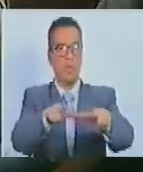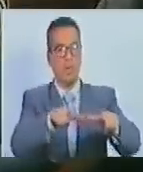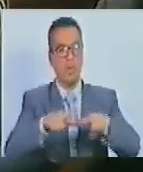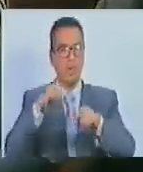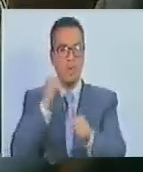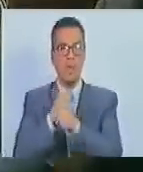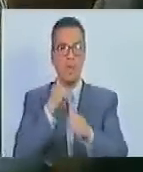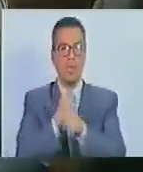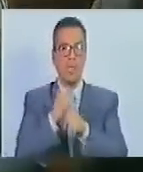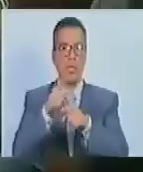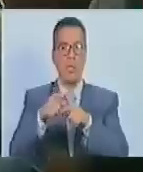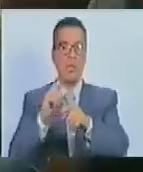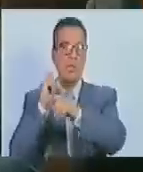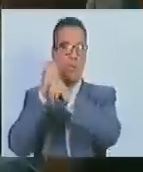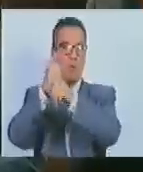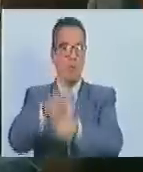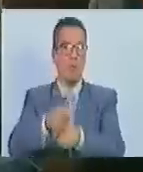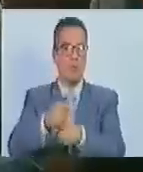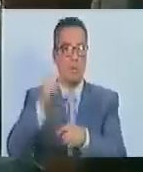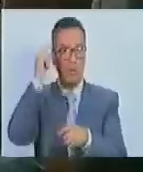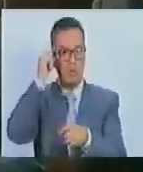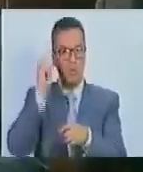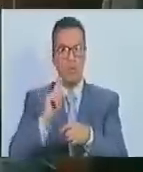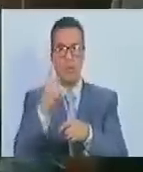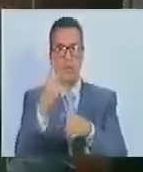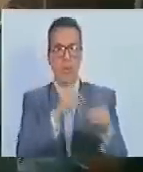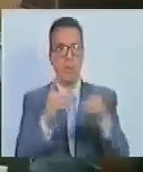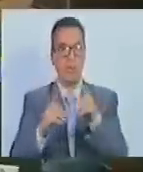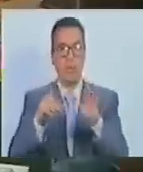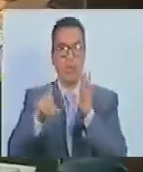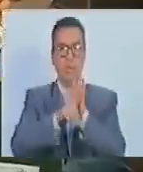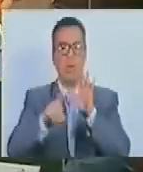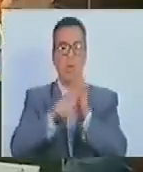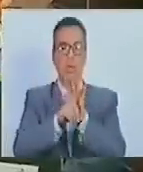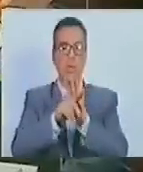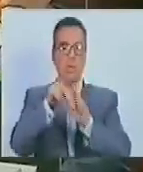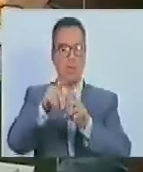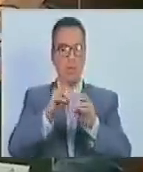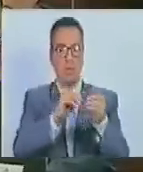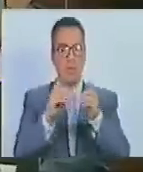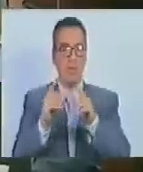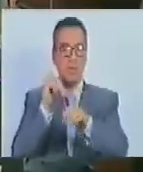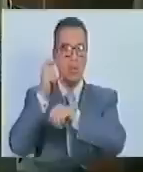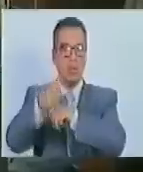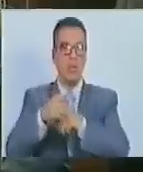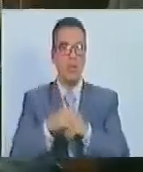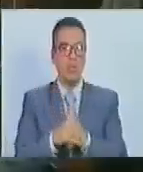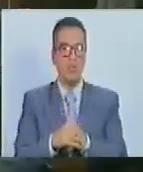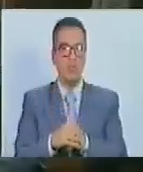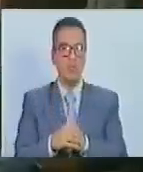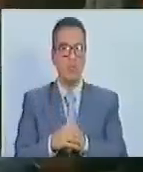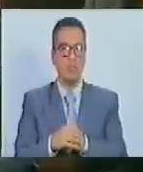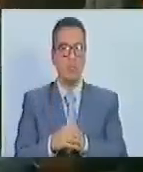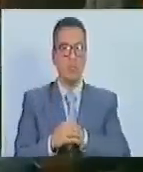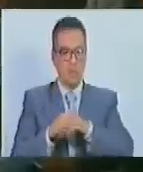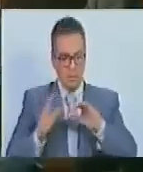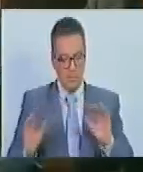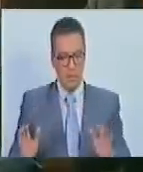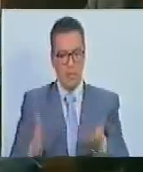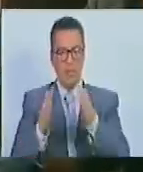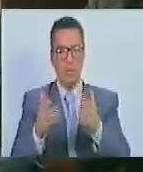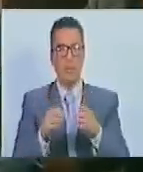trabajo como lo es la pesca, justamente hoy en la primera discusión de la Ley de Pesca y Agricultura, y incentivamos